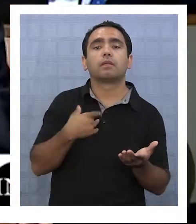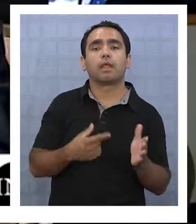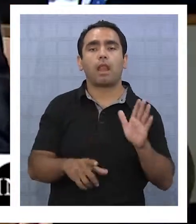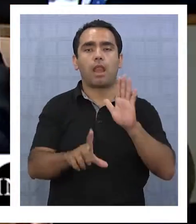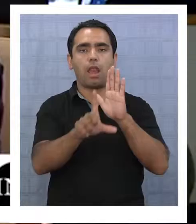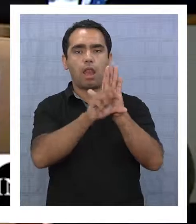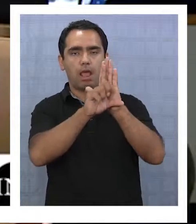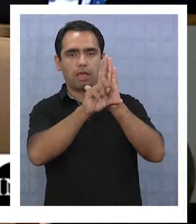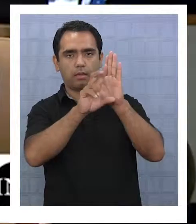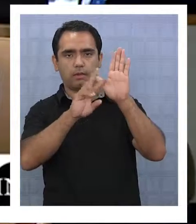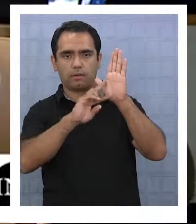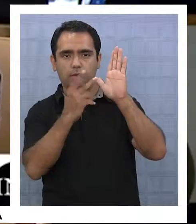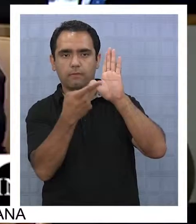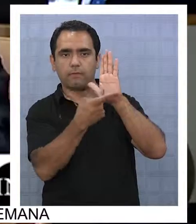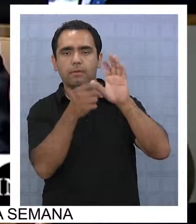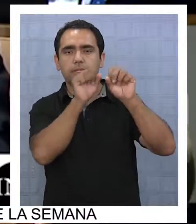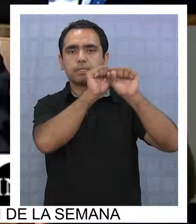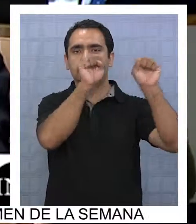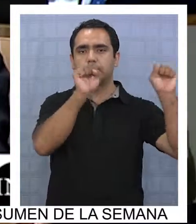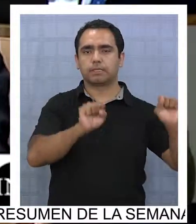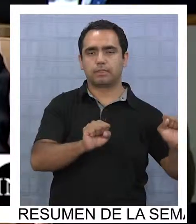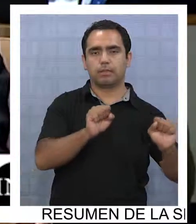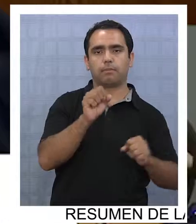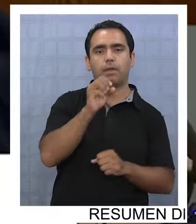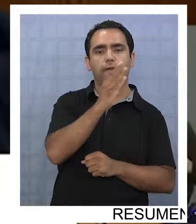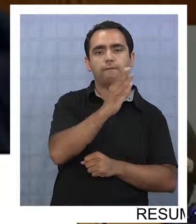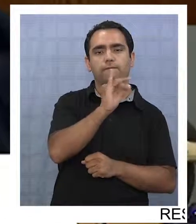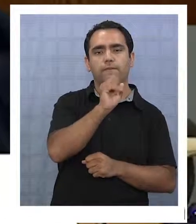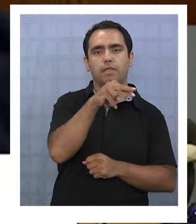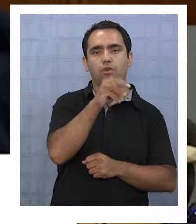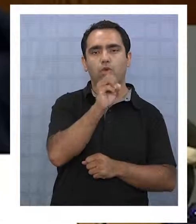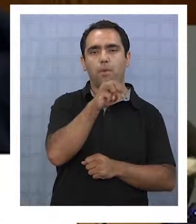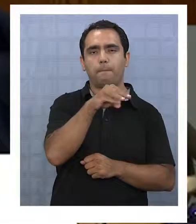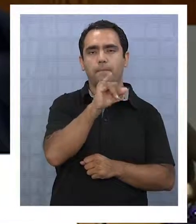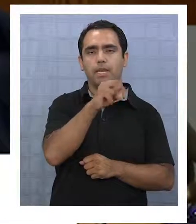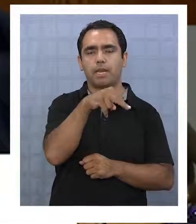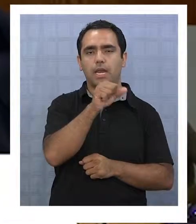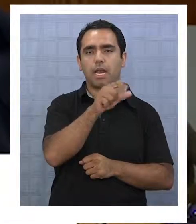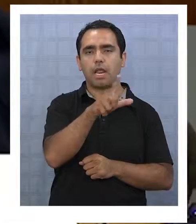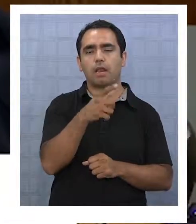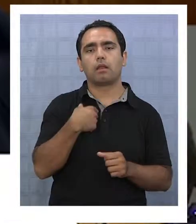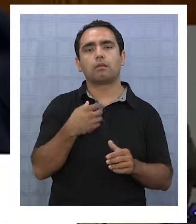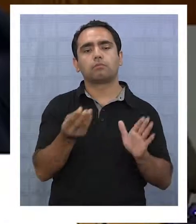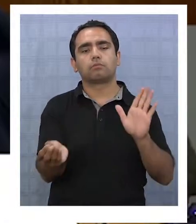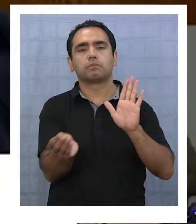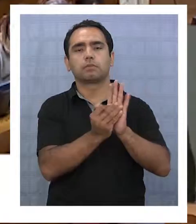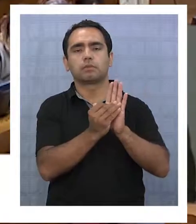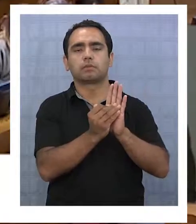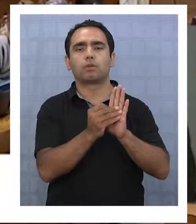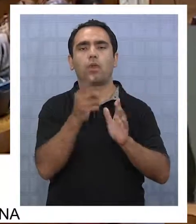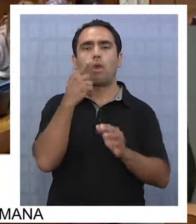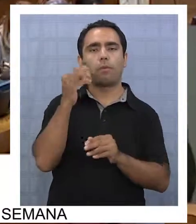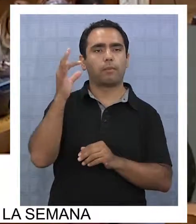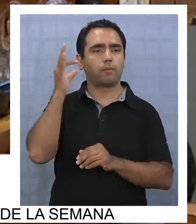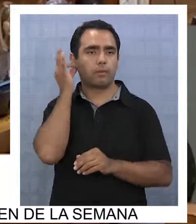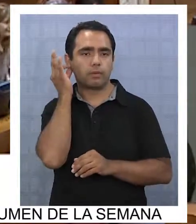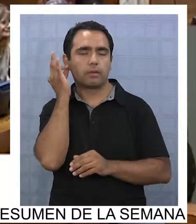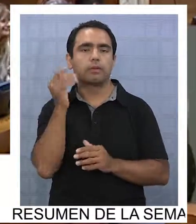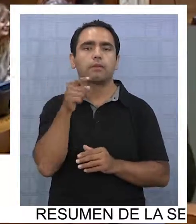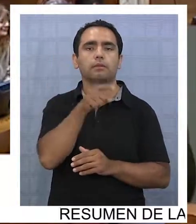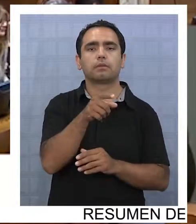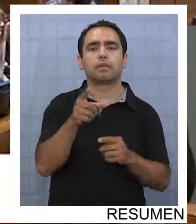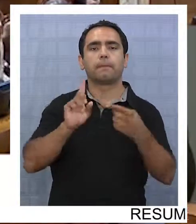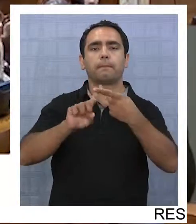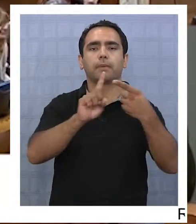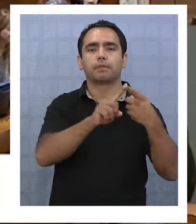a cabo debido a la reforma que se le hiciera al sistema binominal incorporando la ley de cuota de género, fórmula del Ejecutivo